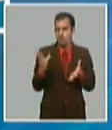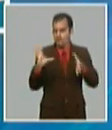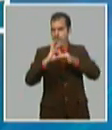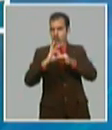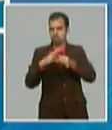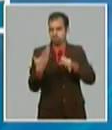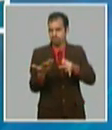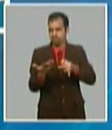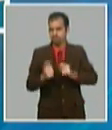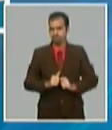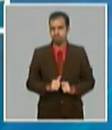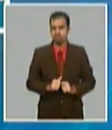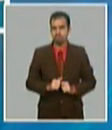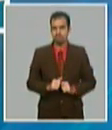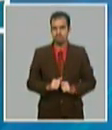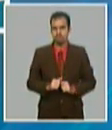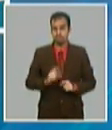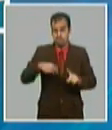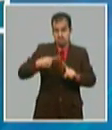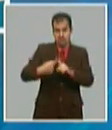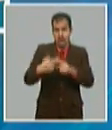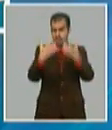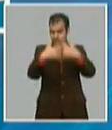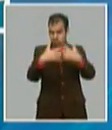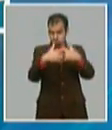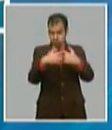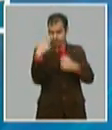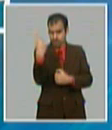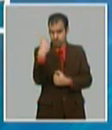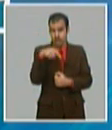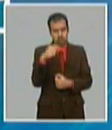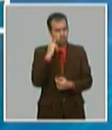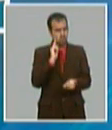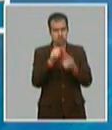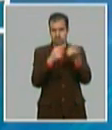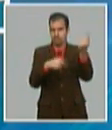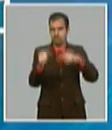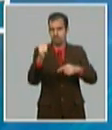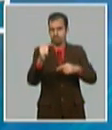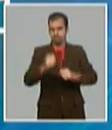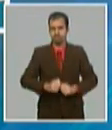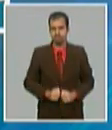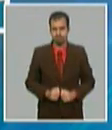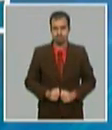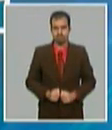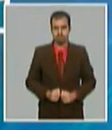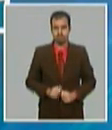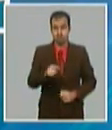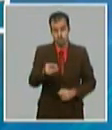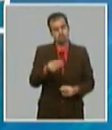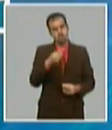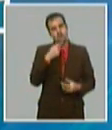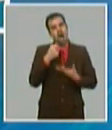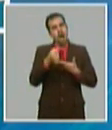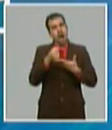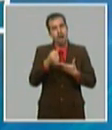nacional como principal proveedor de la inversión extranjera, a lo cual favorece también el ordenamiento monetario.